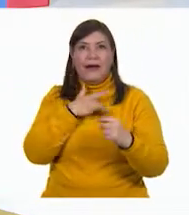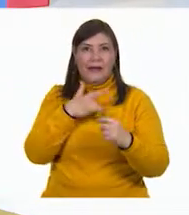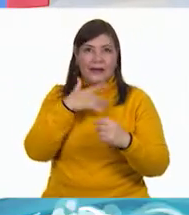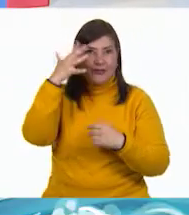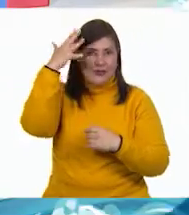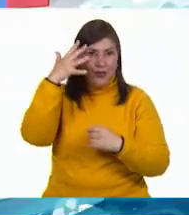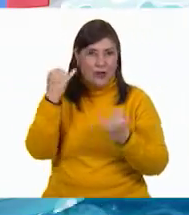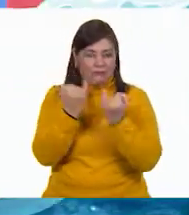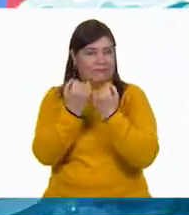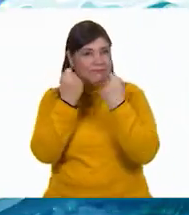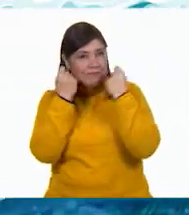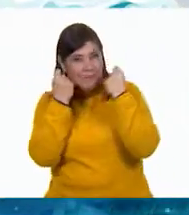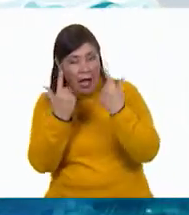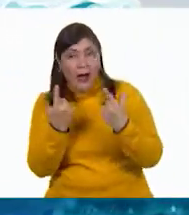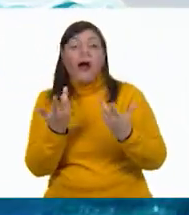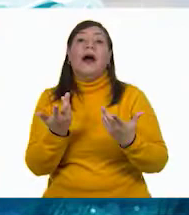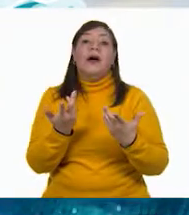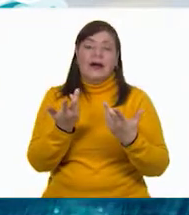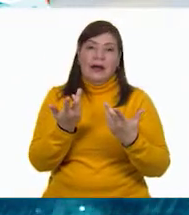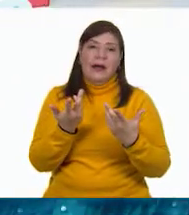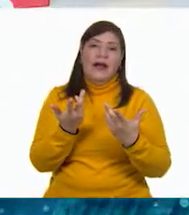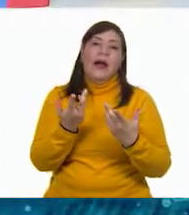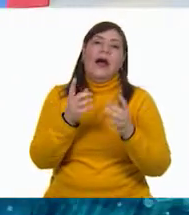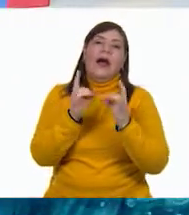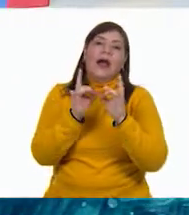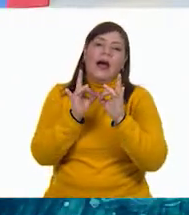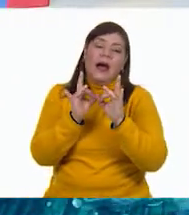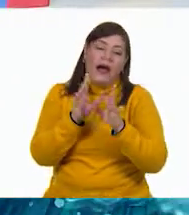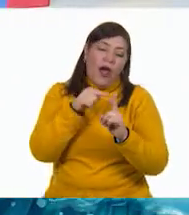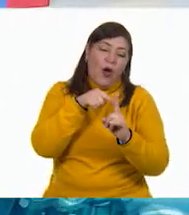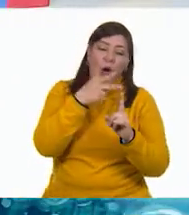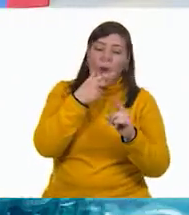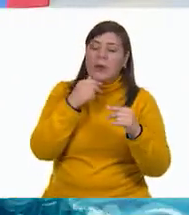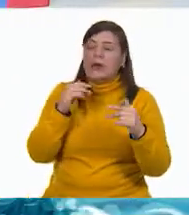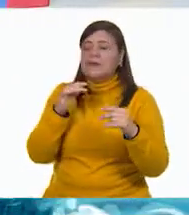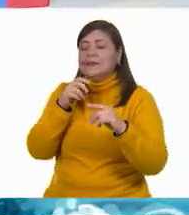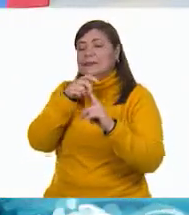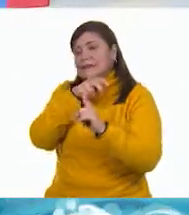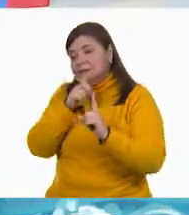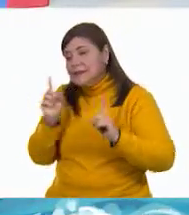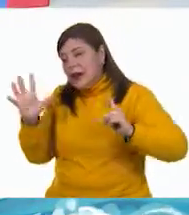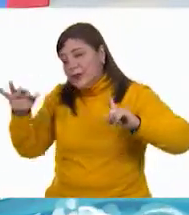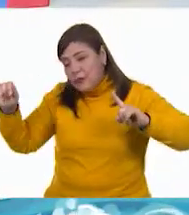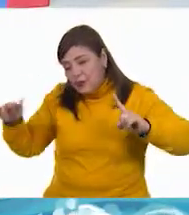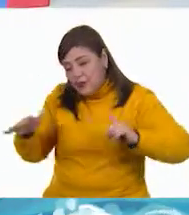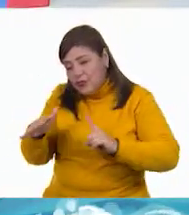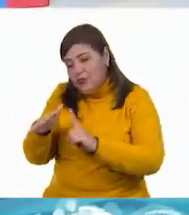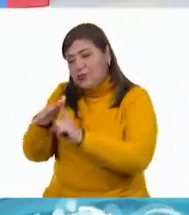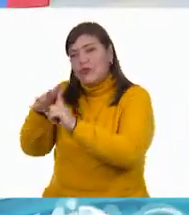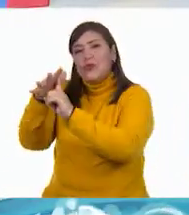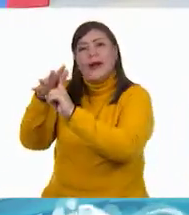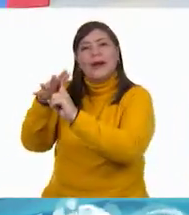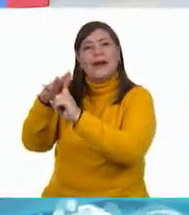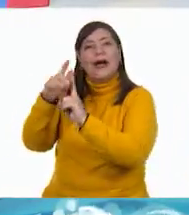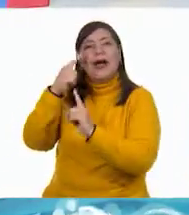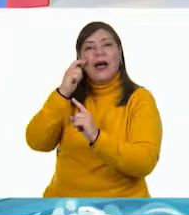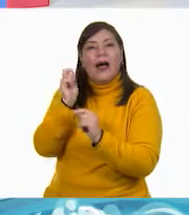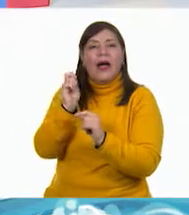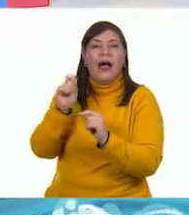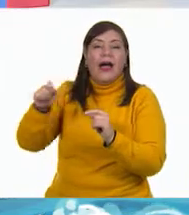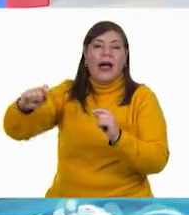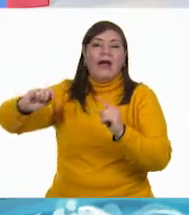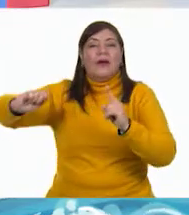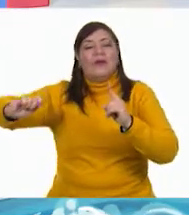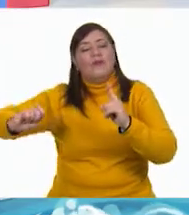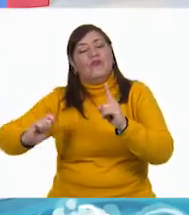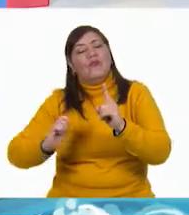Cuando él abrazaba su ola, ella se convertía en un tallo